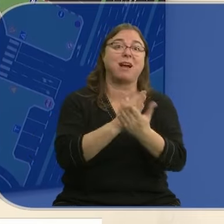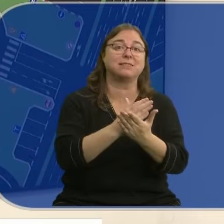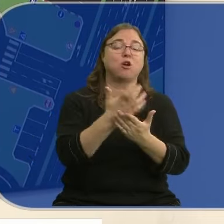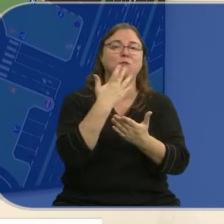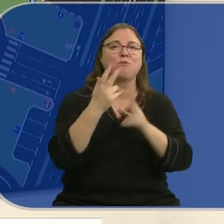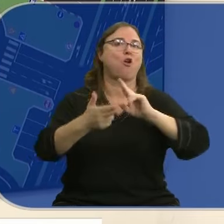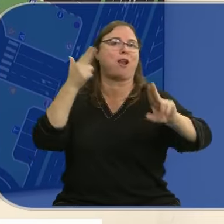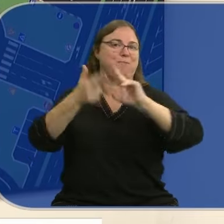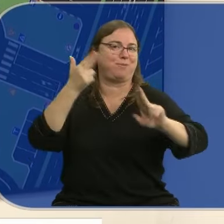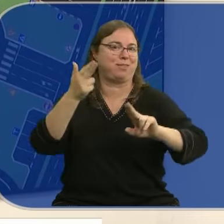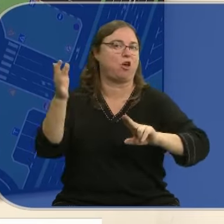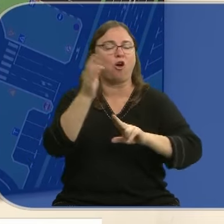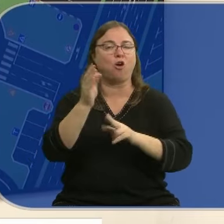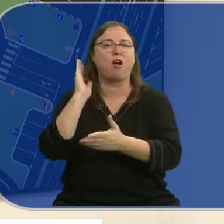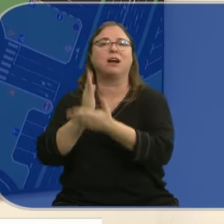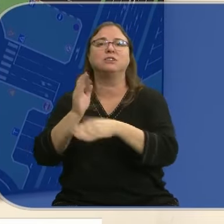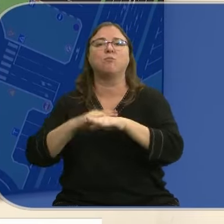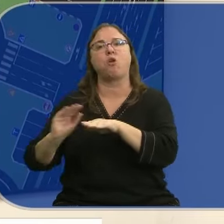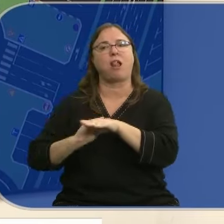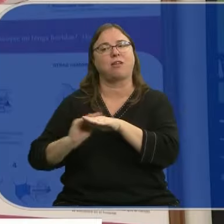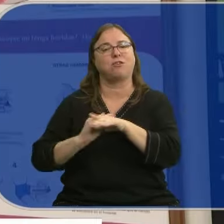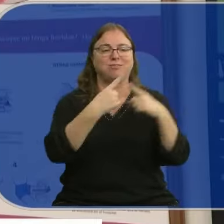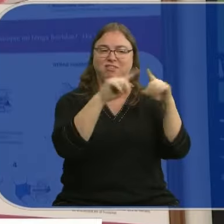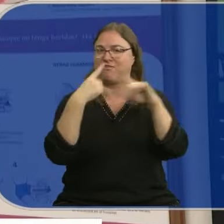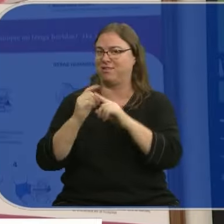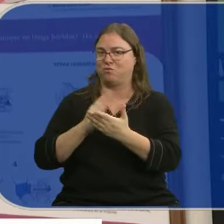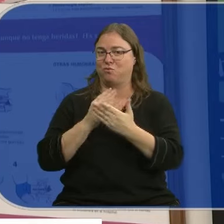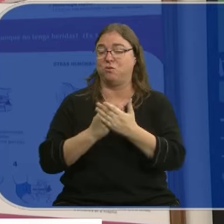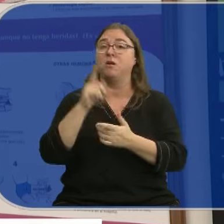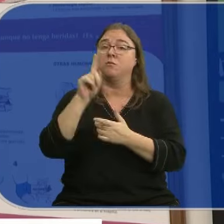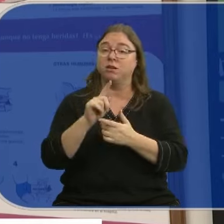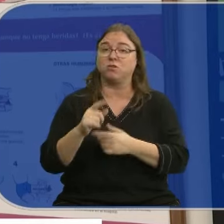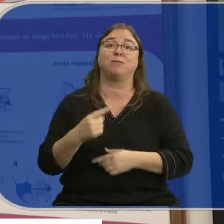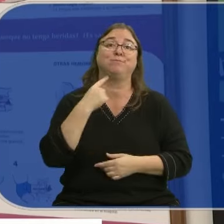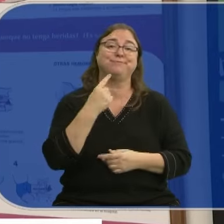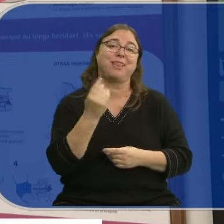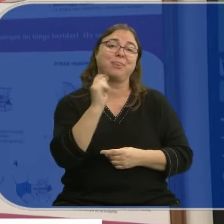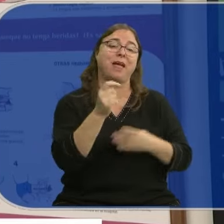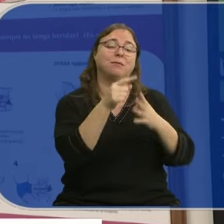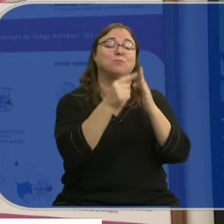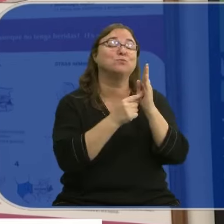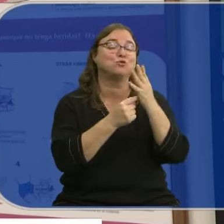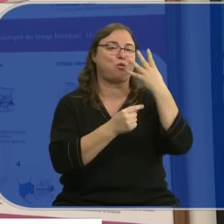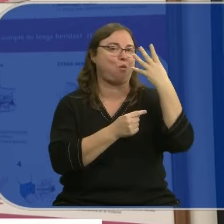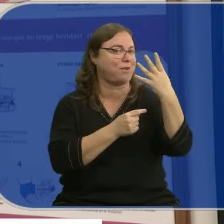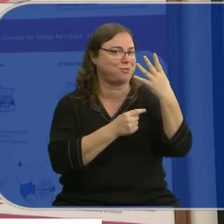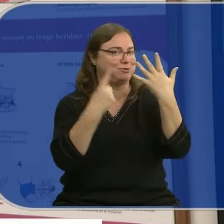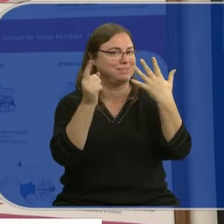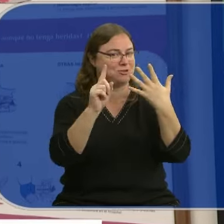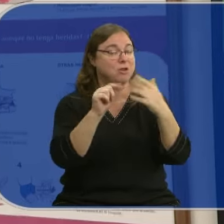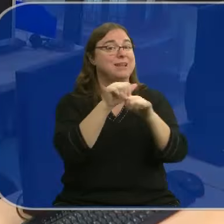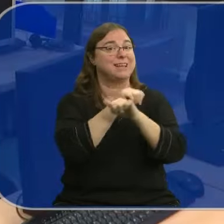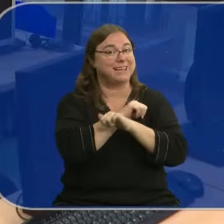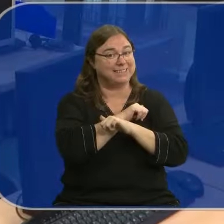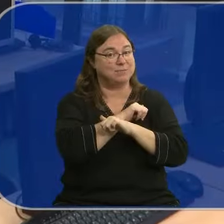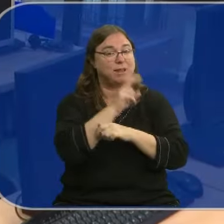por exceso de velocidad que para los que lo han sido por alcoholemia. Los infractores podrán recuperar solo cuatro puntos en lugar de seis y tendrán que esperar